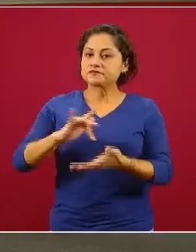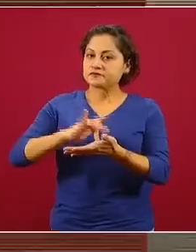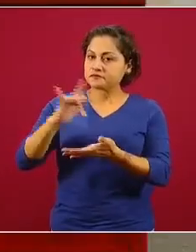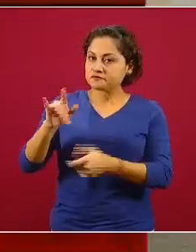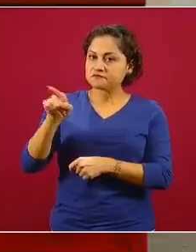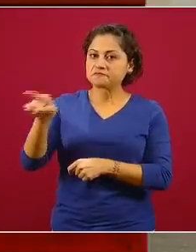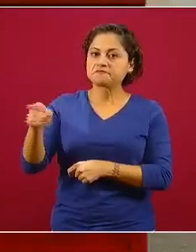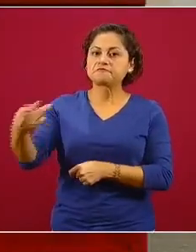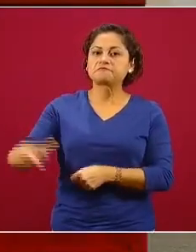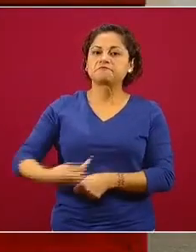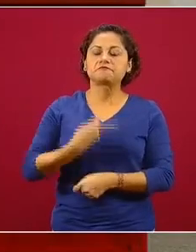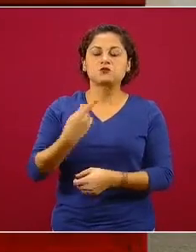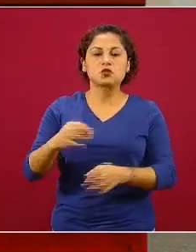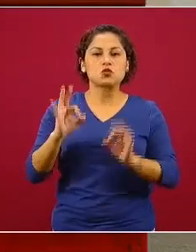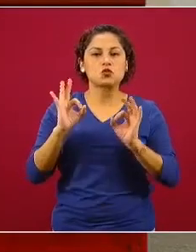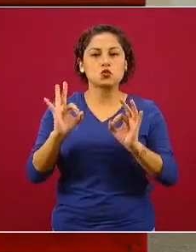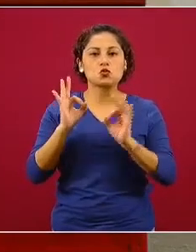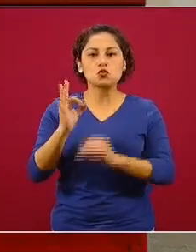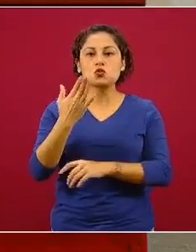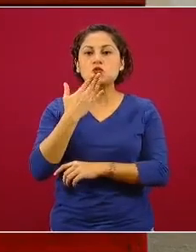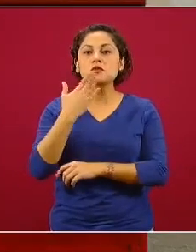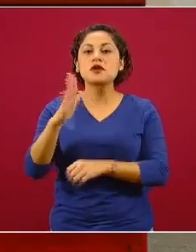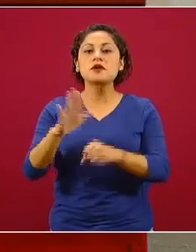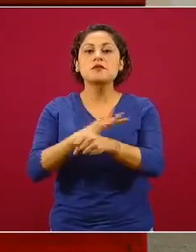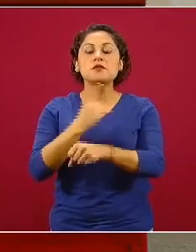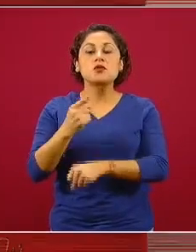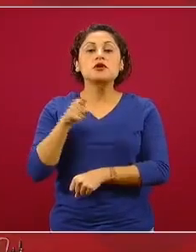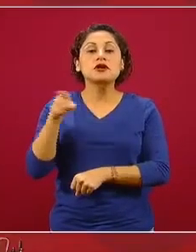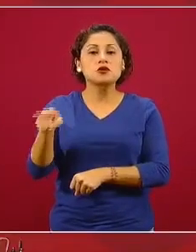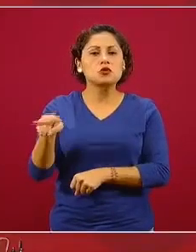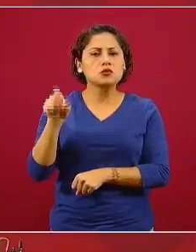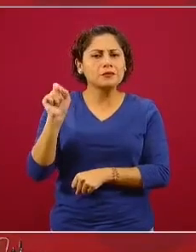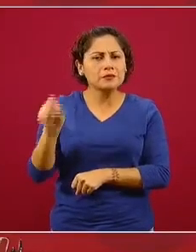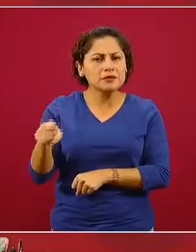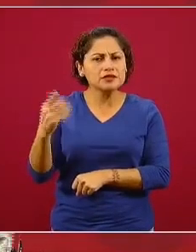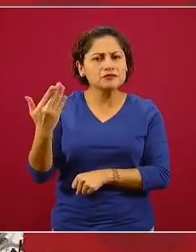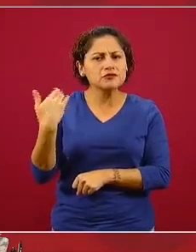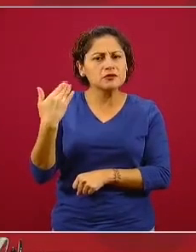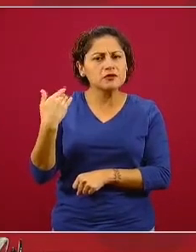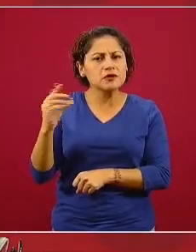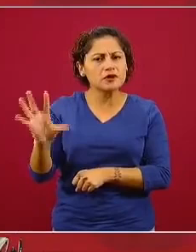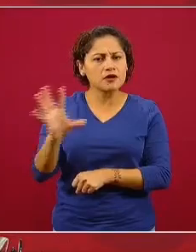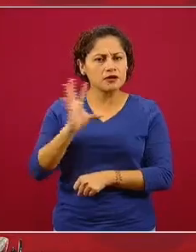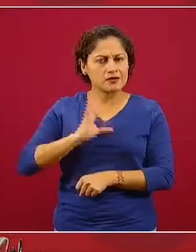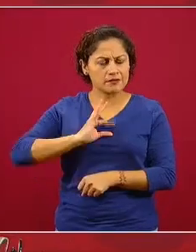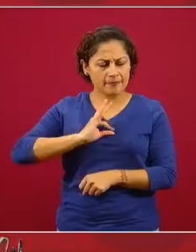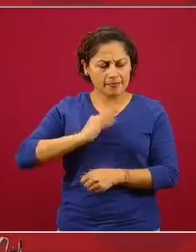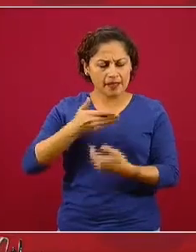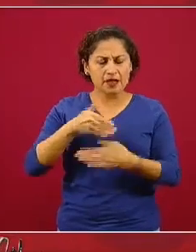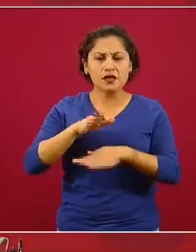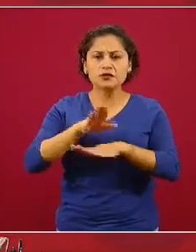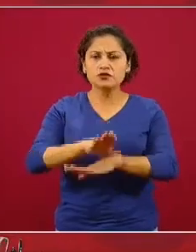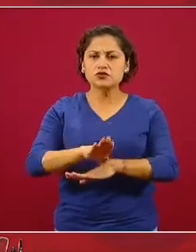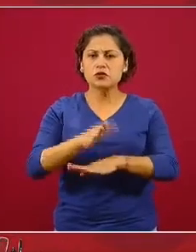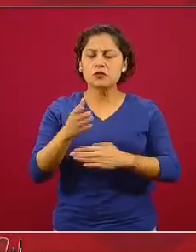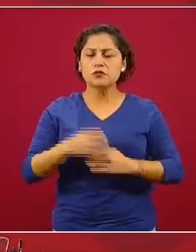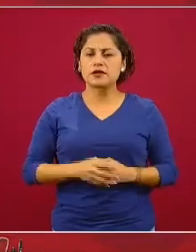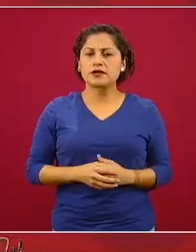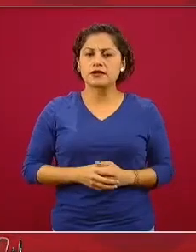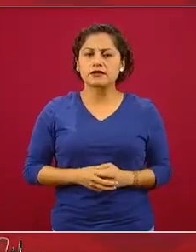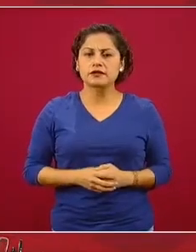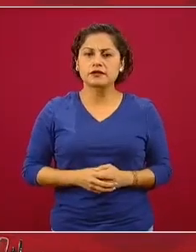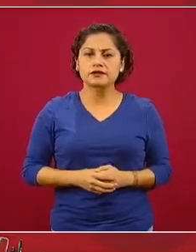efectivamente creo que usted mismo hace unos días comentaba sobre cuál es el impacto, en este caso muy